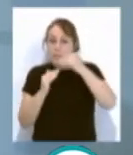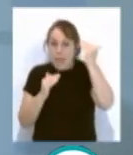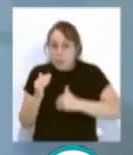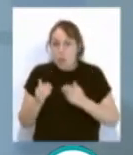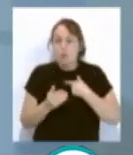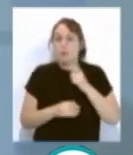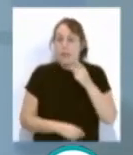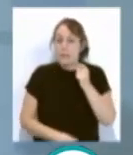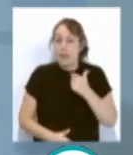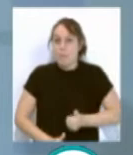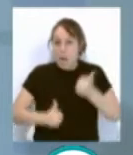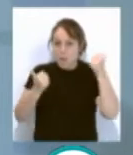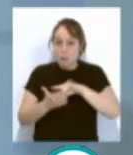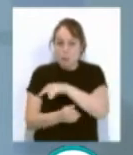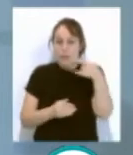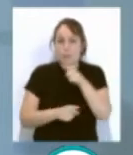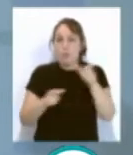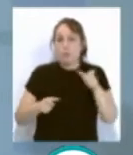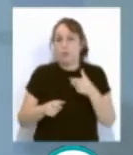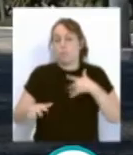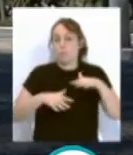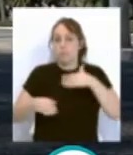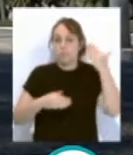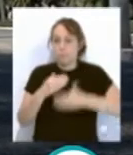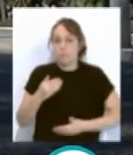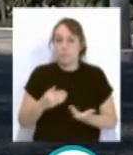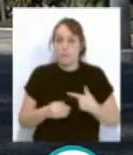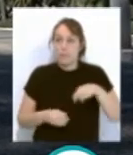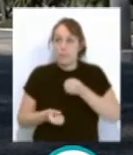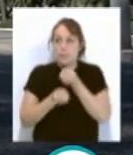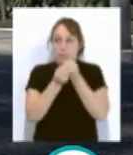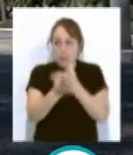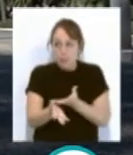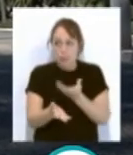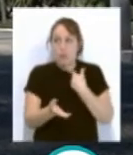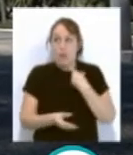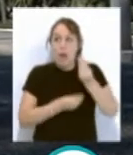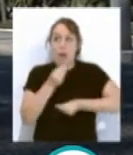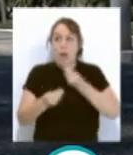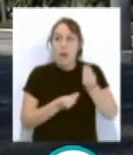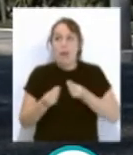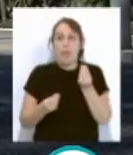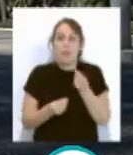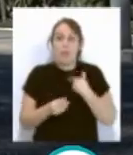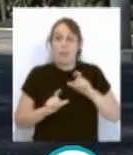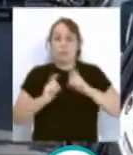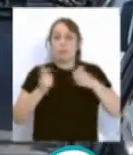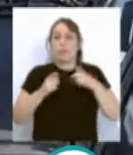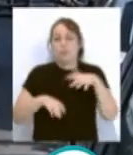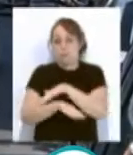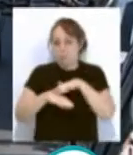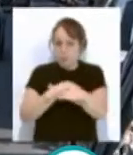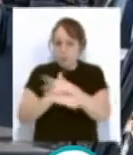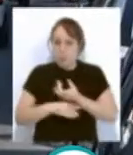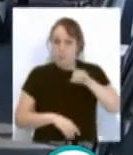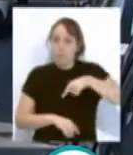que duplique incluso la posibilidad de las personas con movilidad reducida. Estas declaraciones las ha realizado en el marco de la Junta de Gobierno, en la que